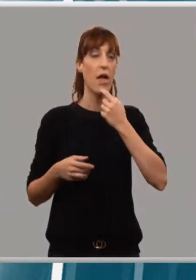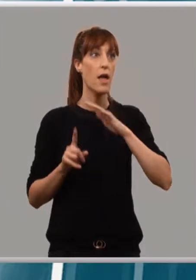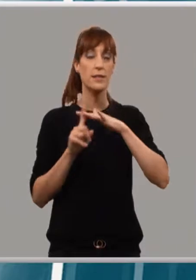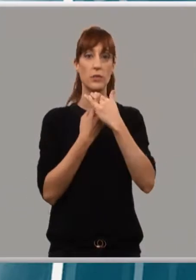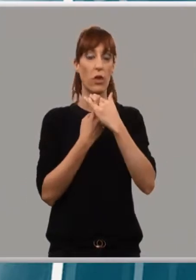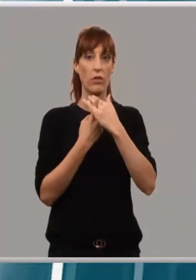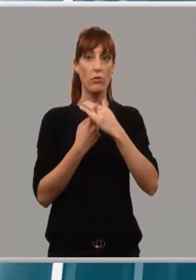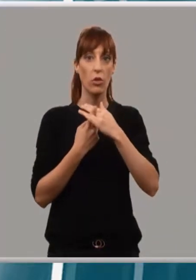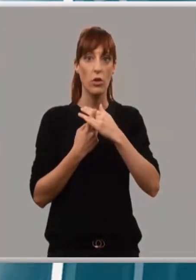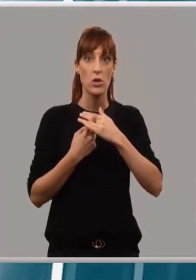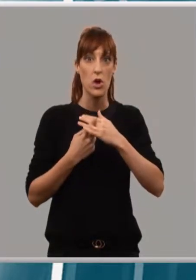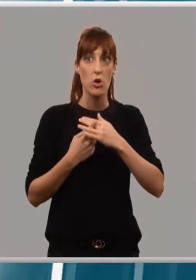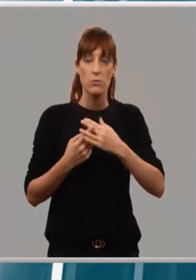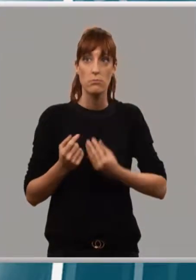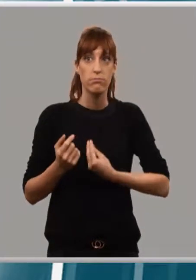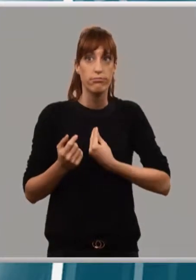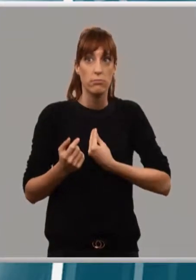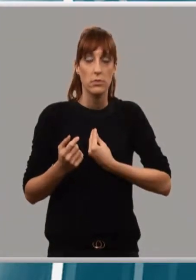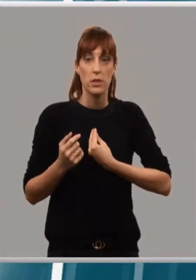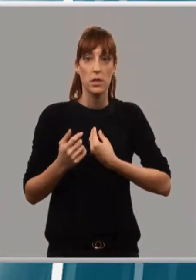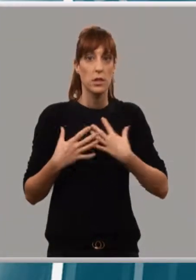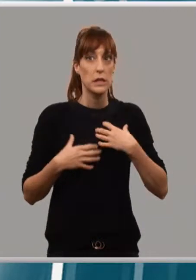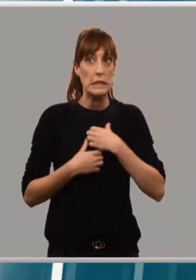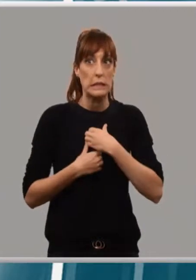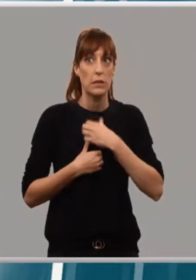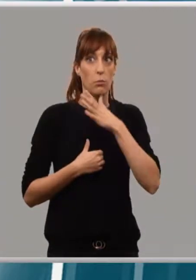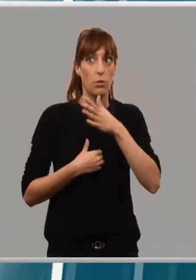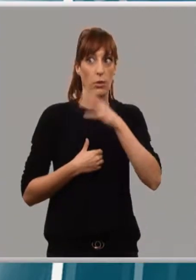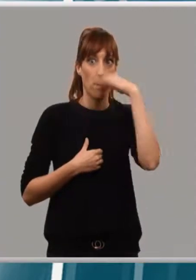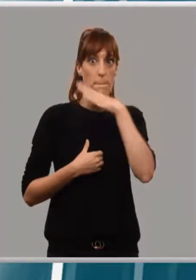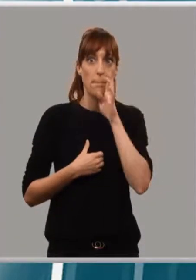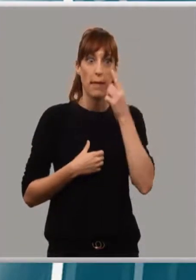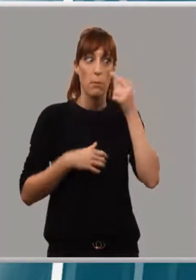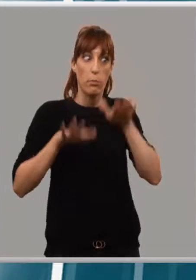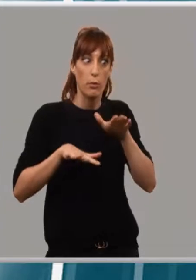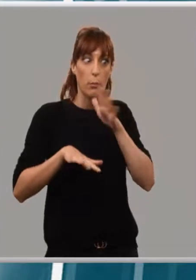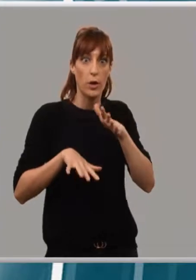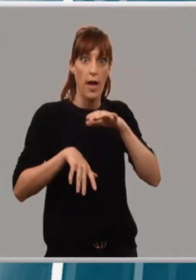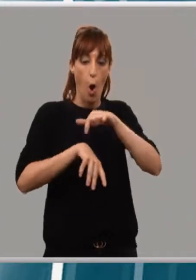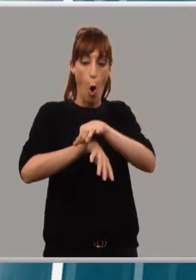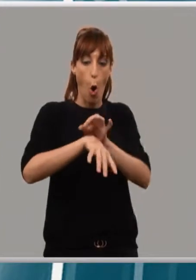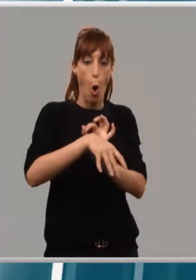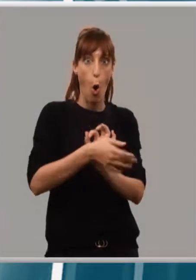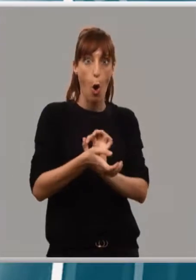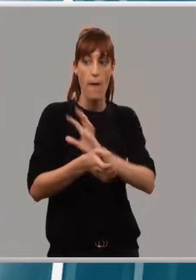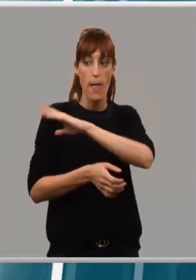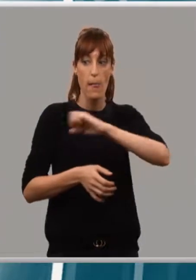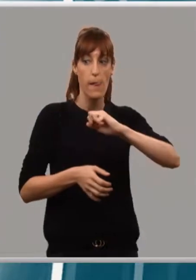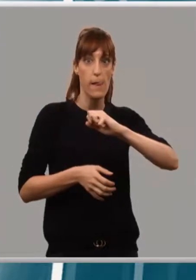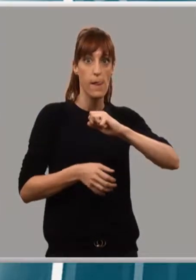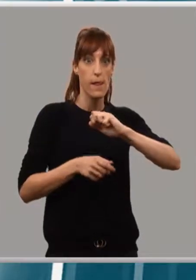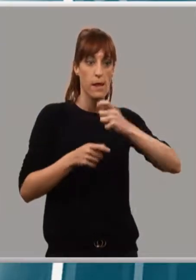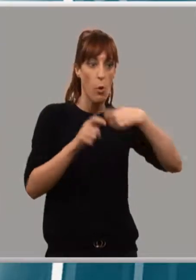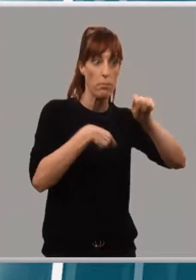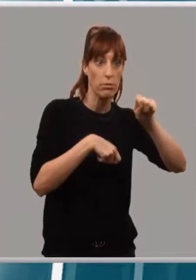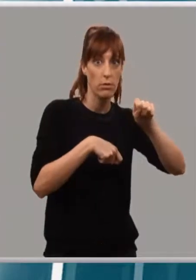descubren mis padres de que he jugado, porque había cogido en casa joyas y las había vendido. Le costó, pero se dio